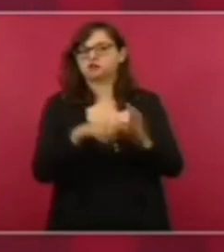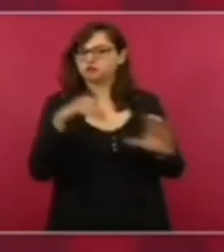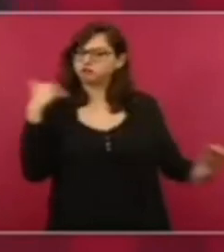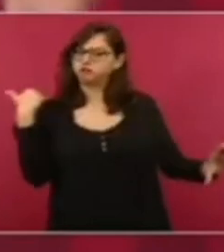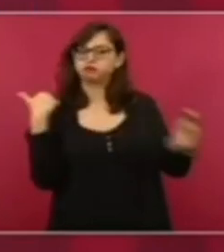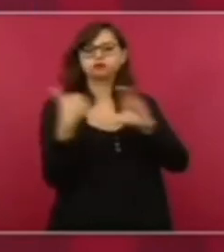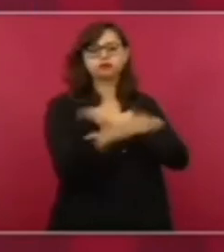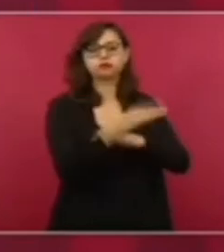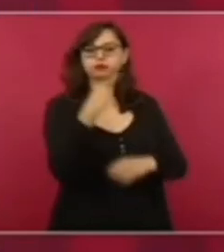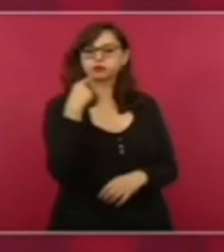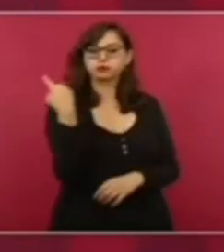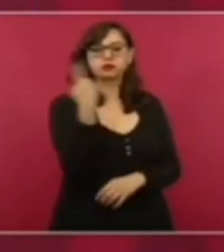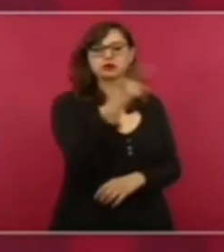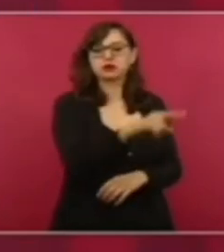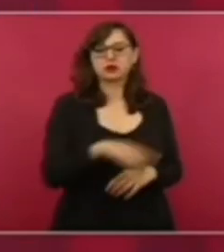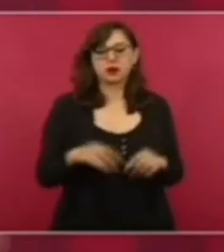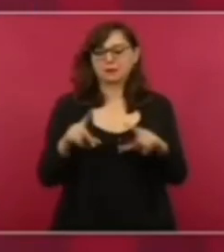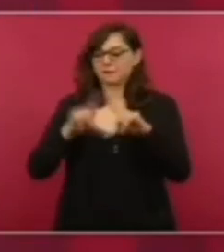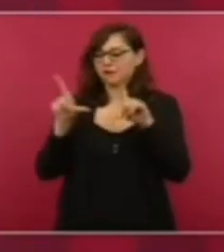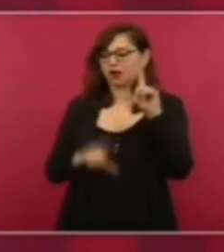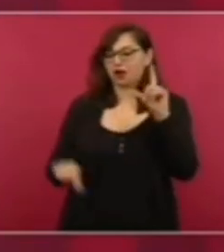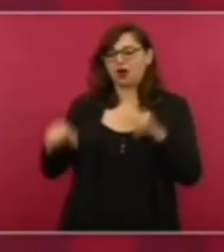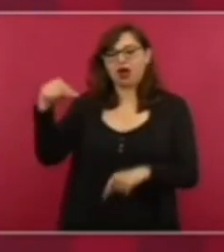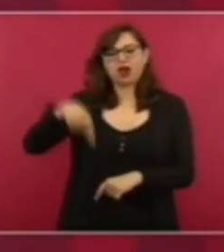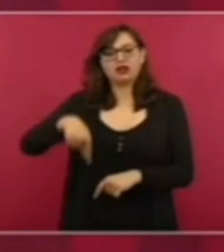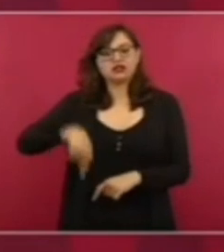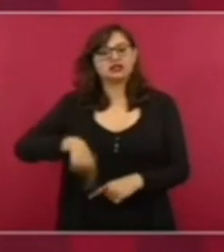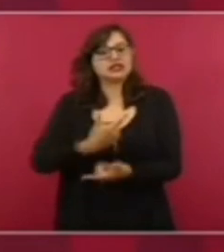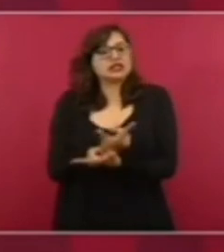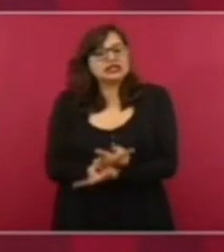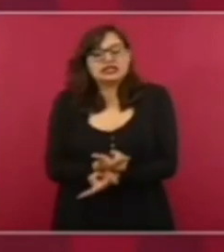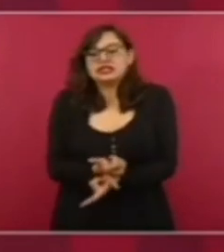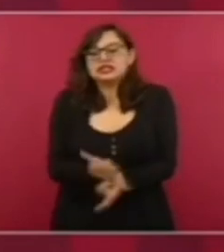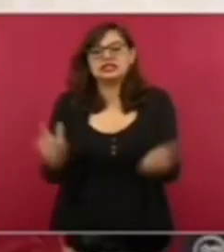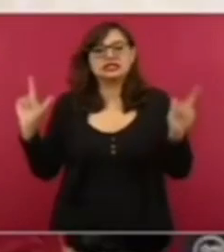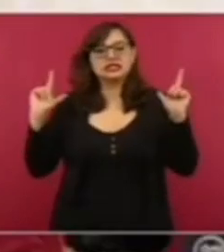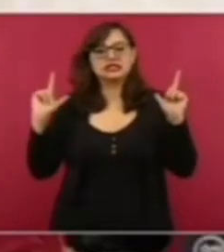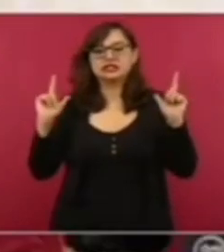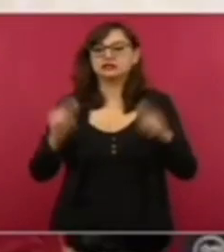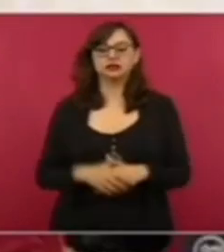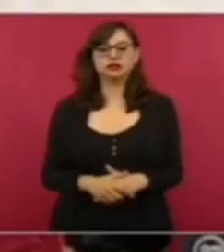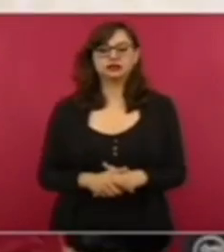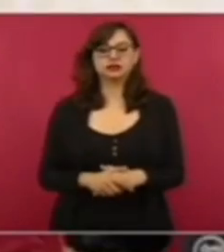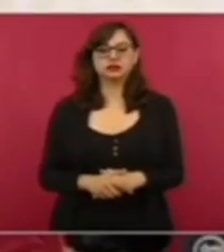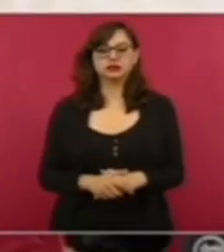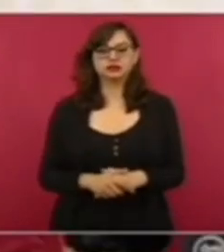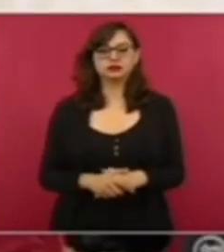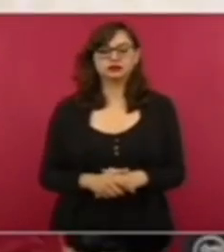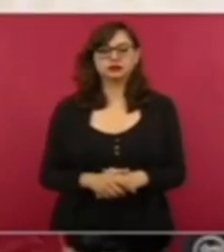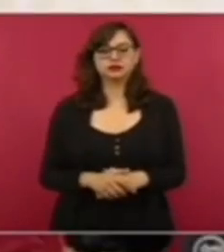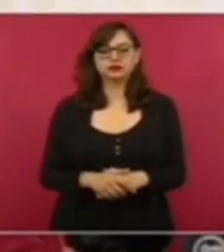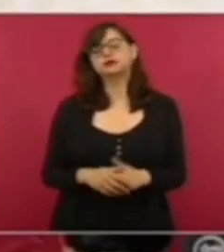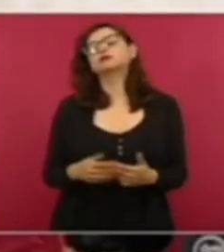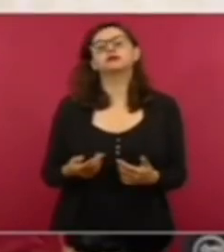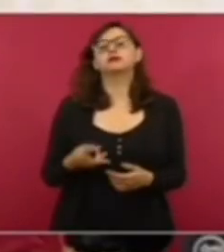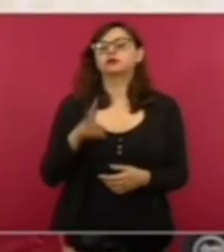Somos libres, me gustó mucho lo que puso Volari,